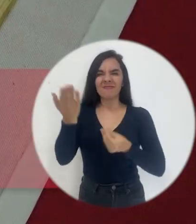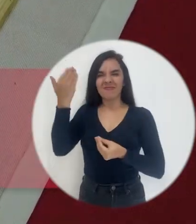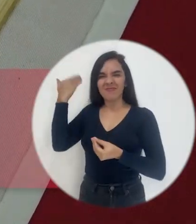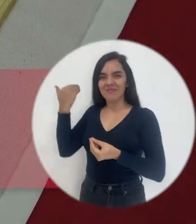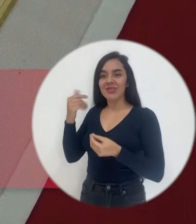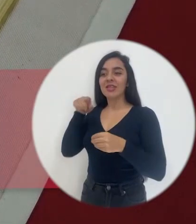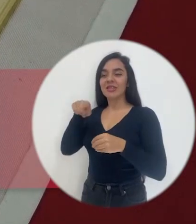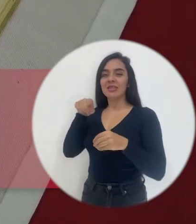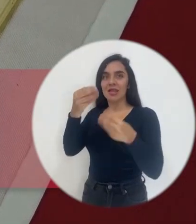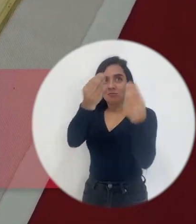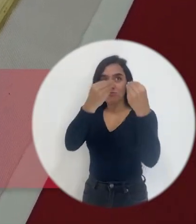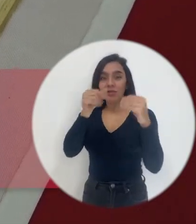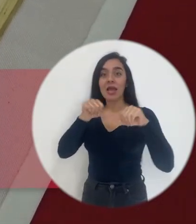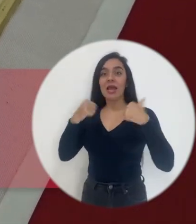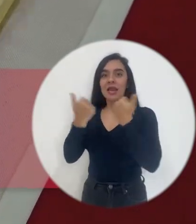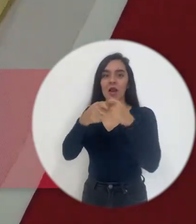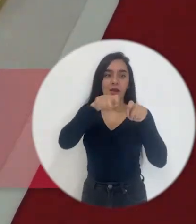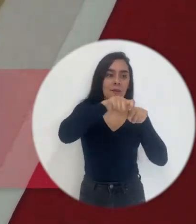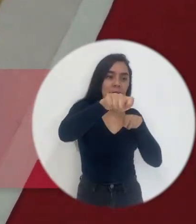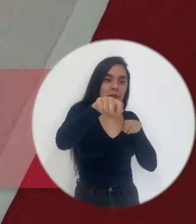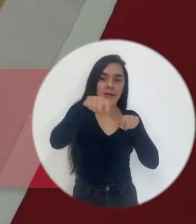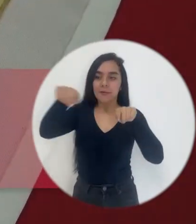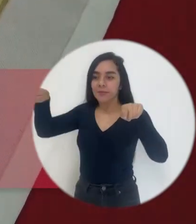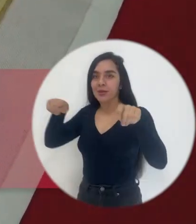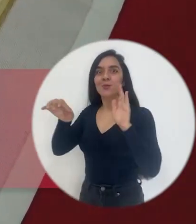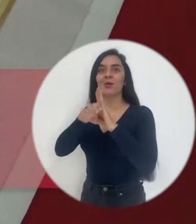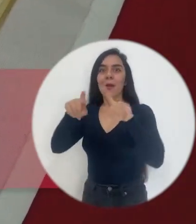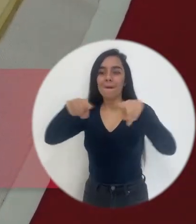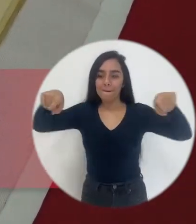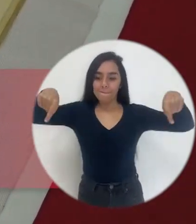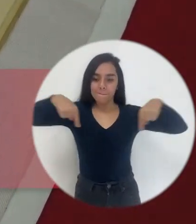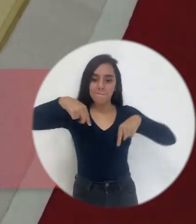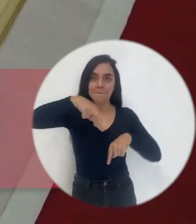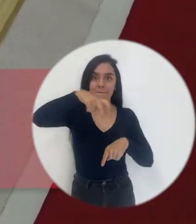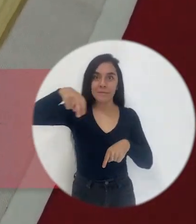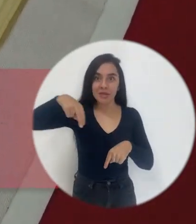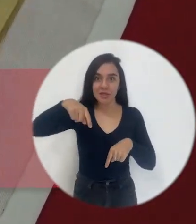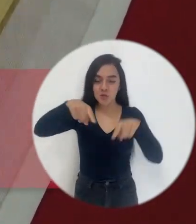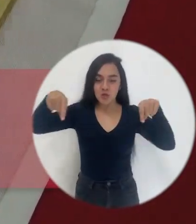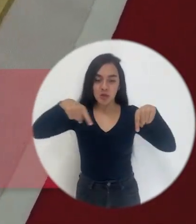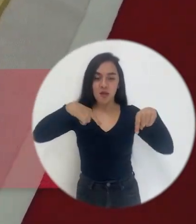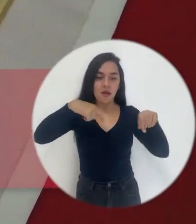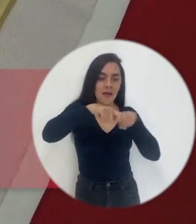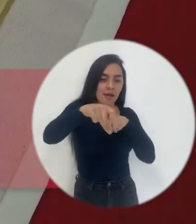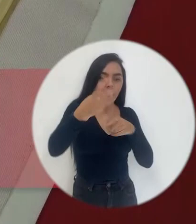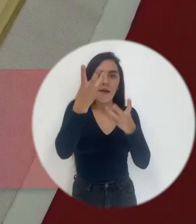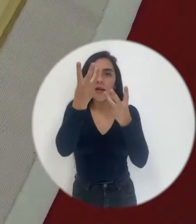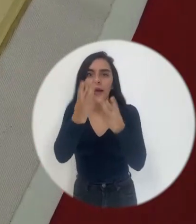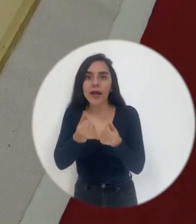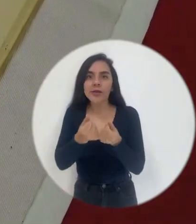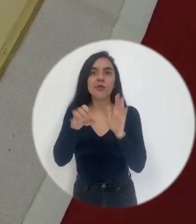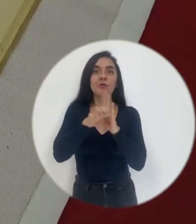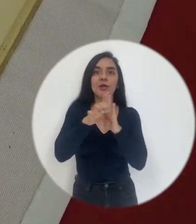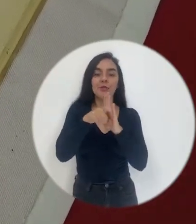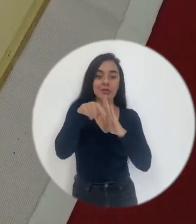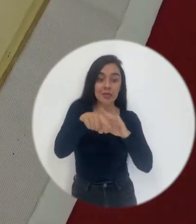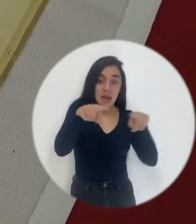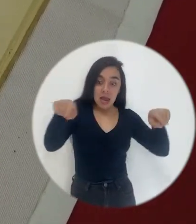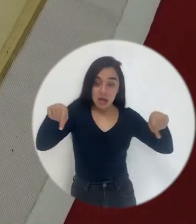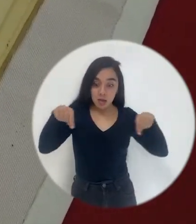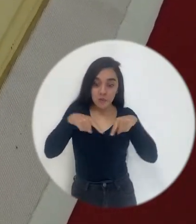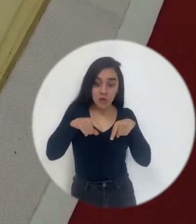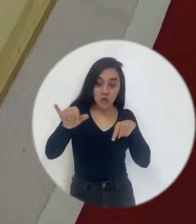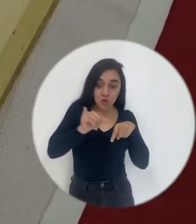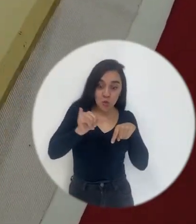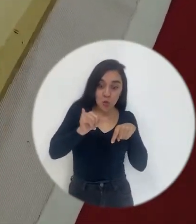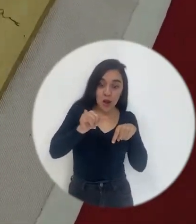el aula. En el piso, hacíamos cálculos, por ejemplo, de si el piso del aula medía